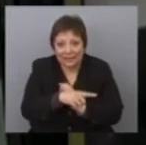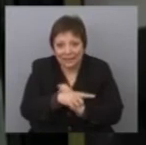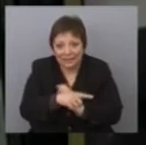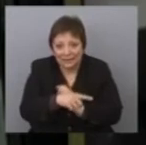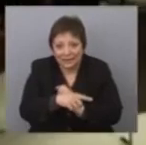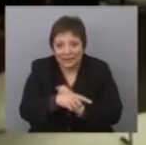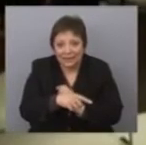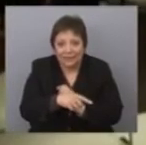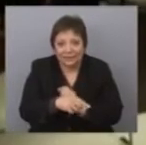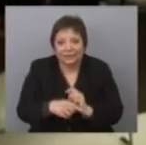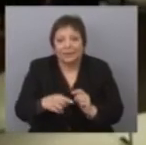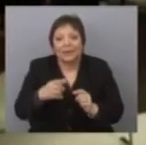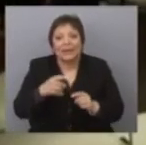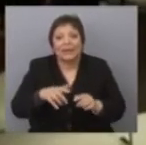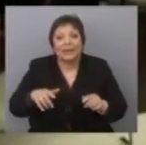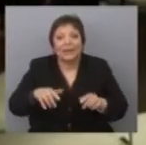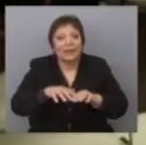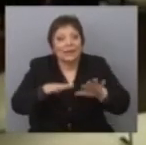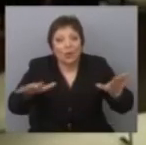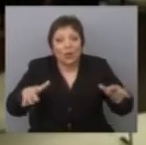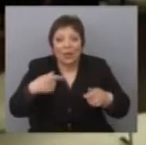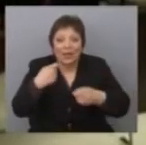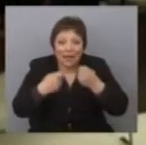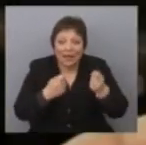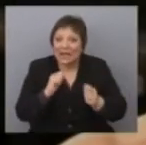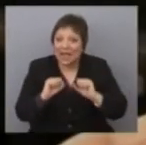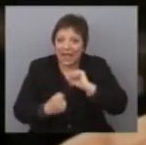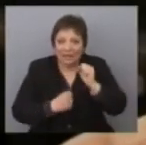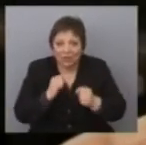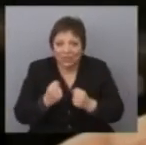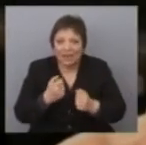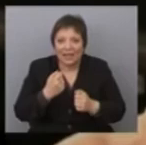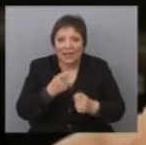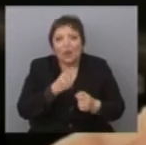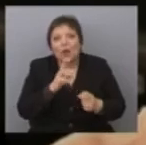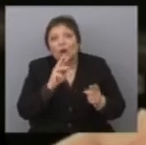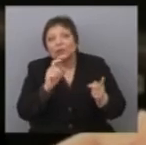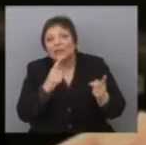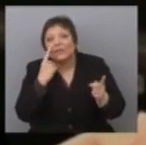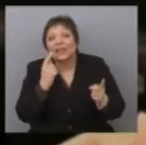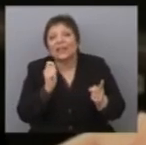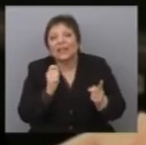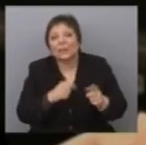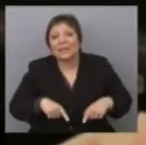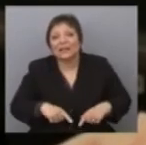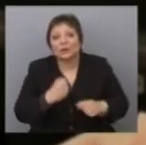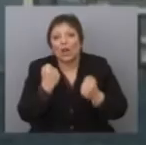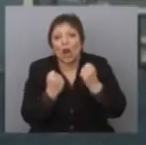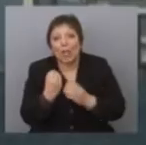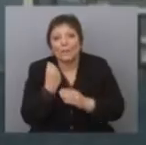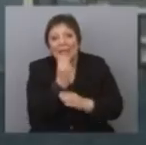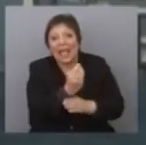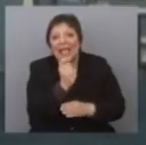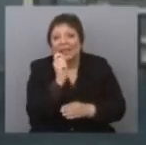programas. Los mercados siguen mostrando nerviosismo a la espera de que Rousseff anuncie quién será su próximo ministro de Economía.